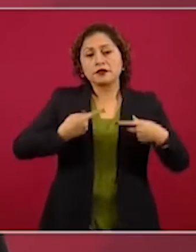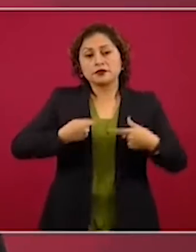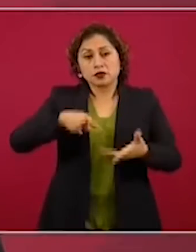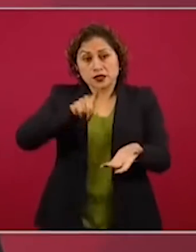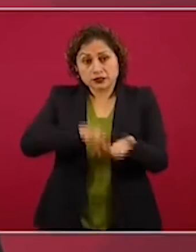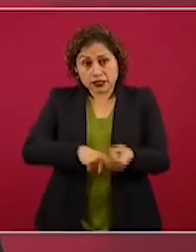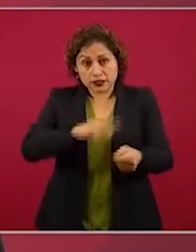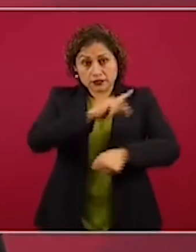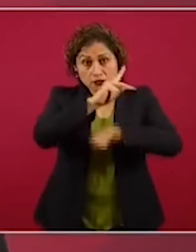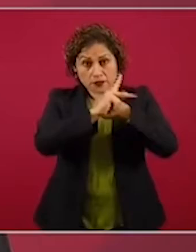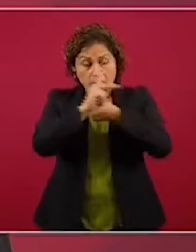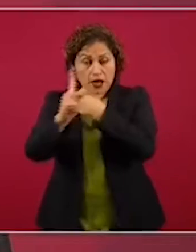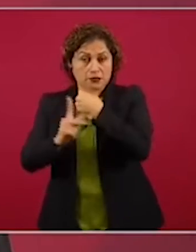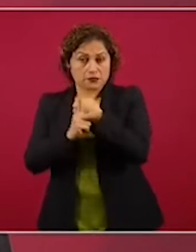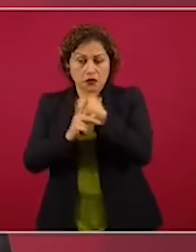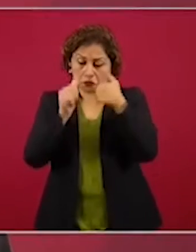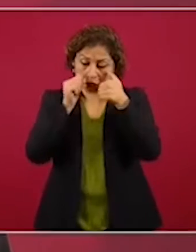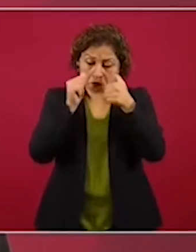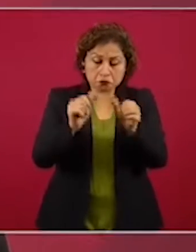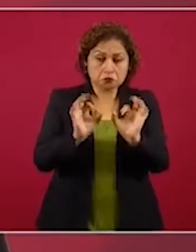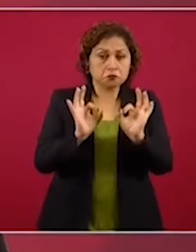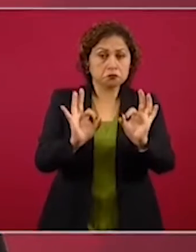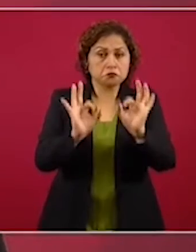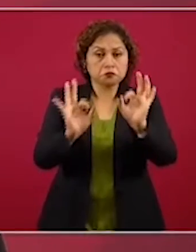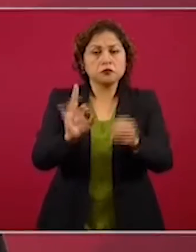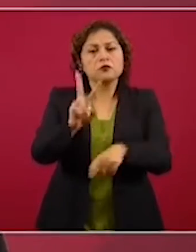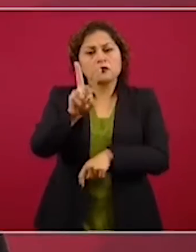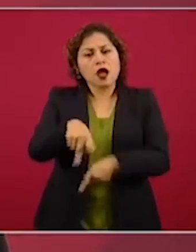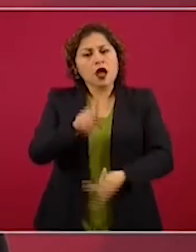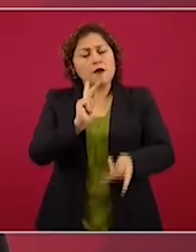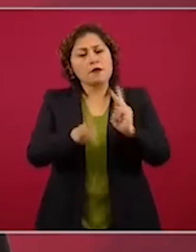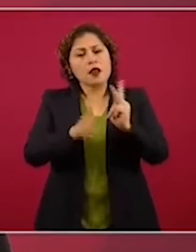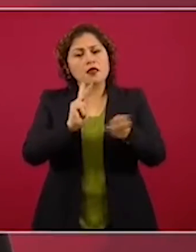amistoso de